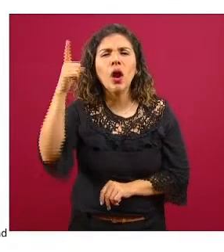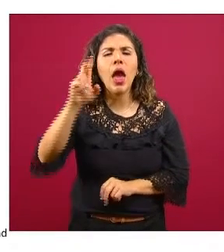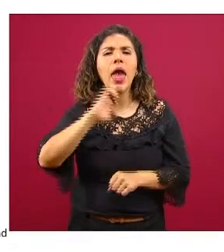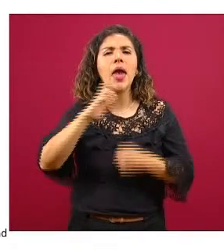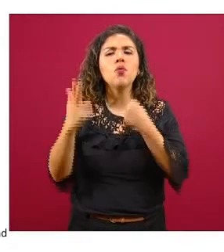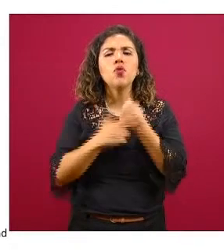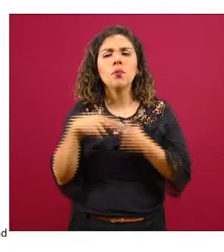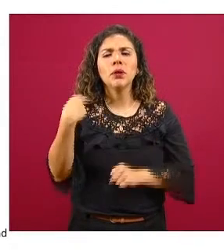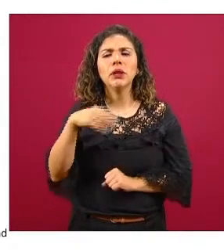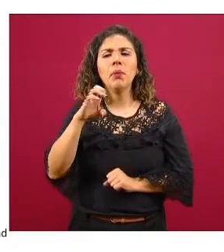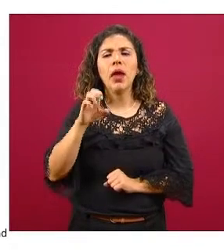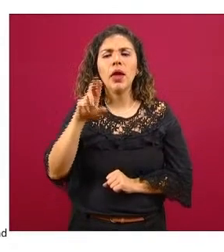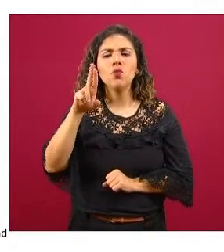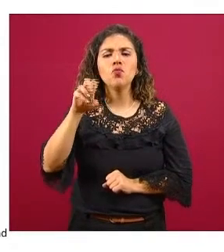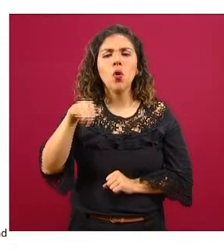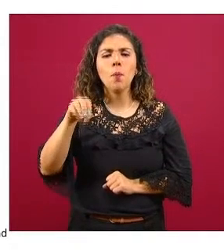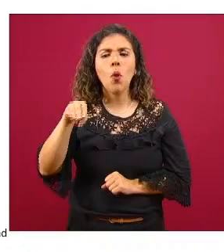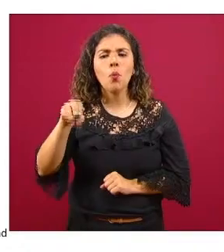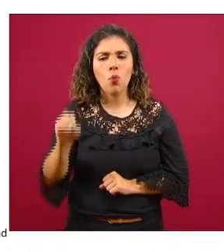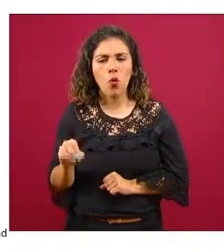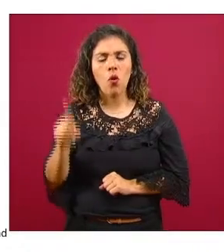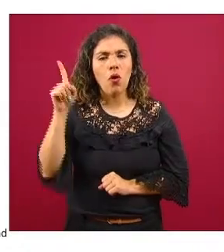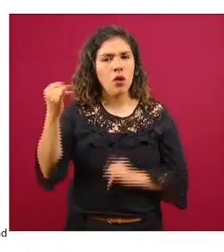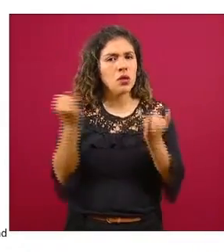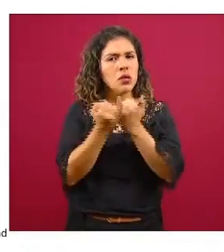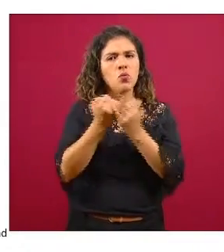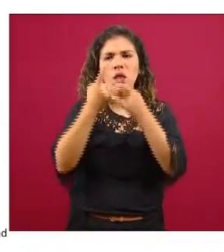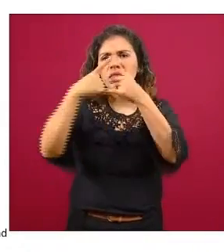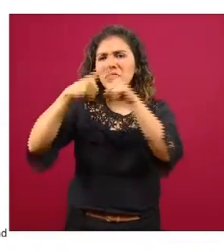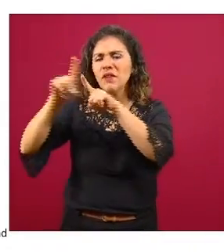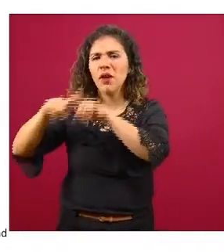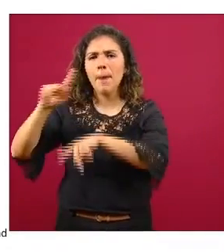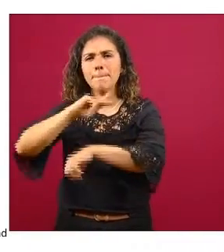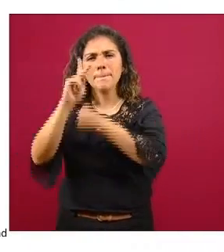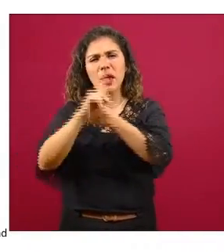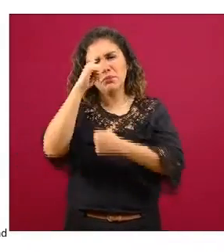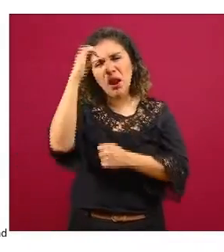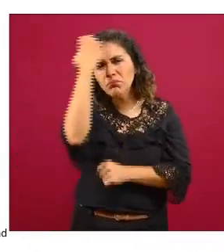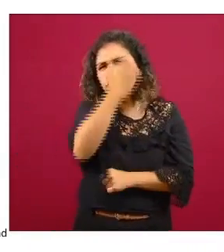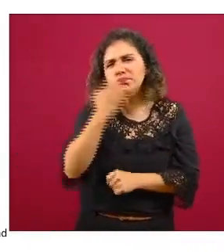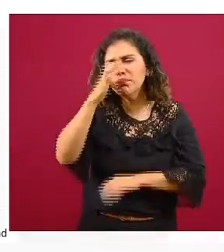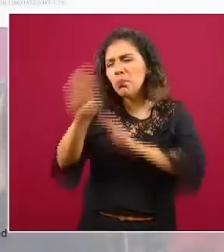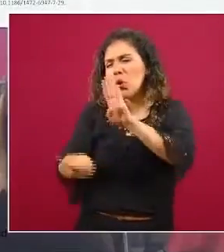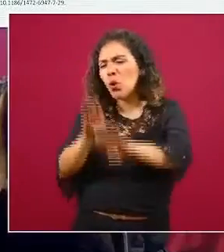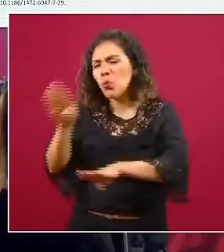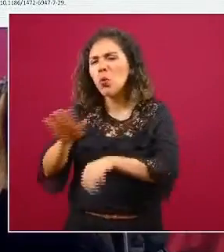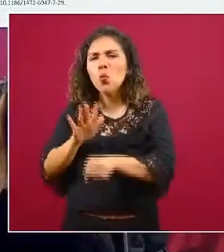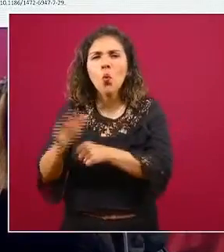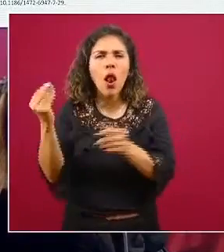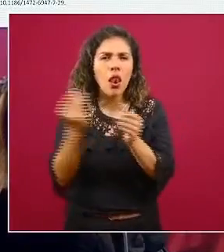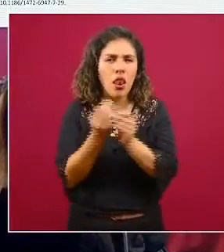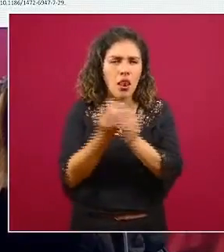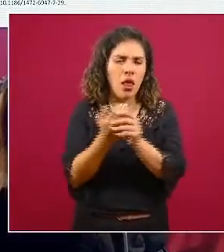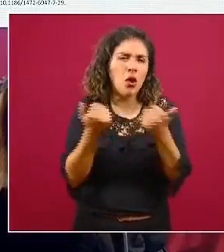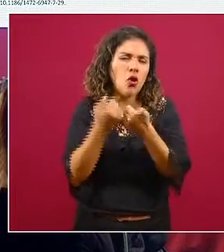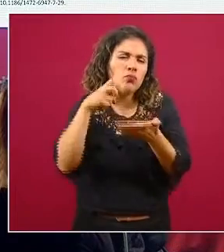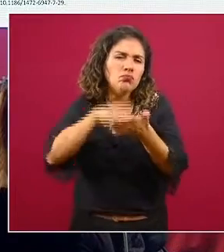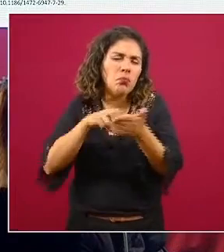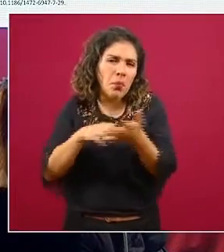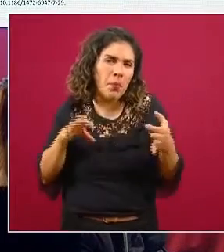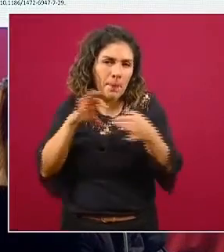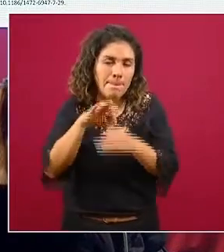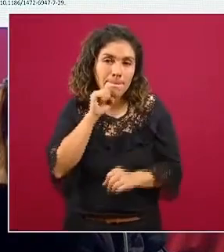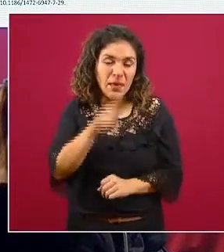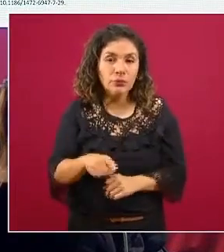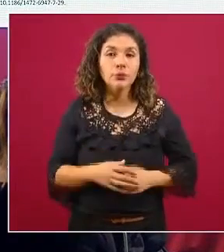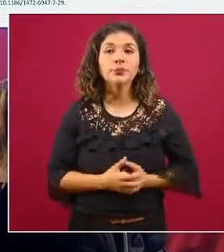llama Euromomo en donde participan diferentes países precisamente para el análisis de mortalidad y con algunos ajustes que están recomendados en la literatura si